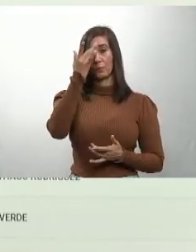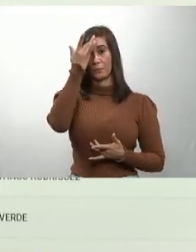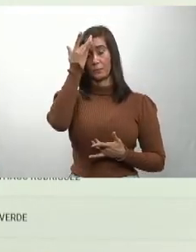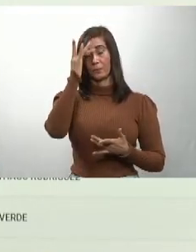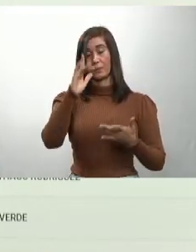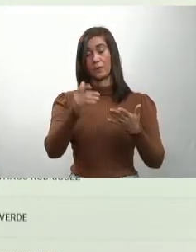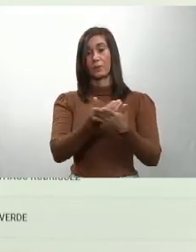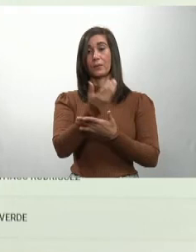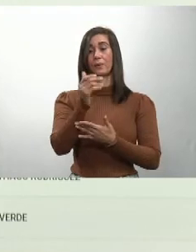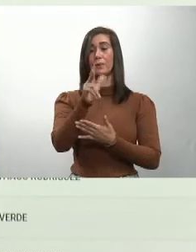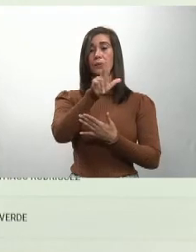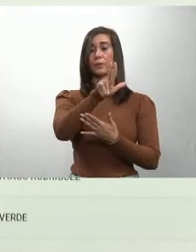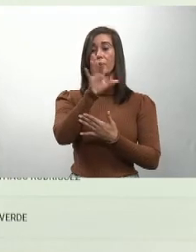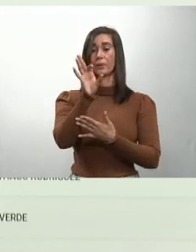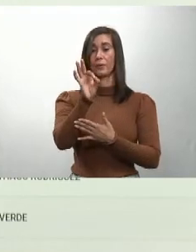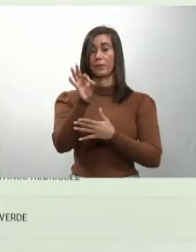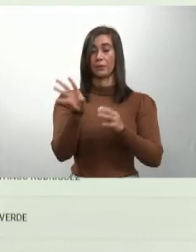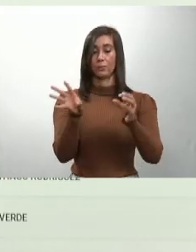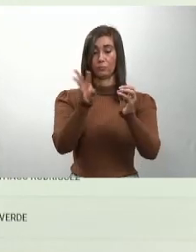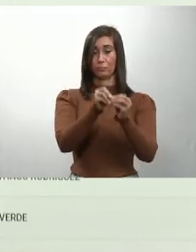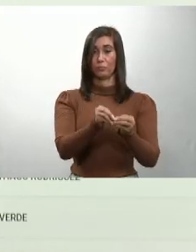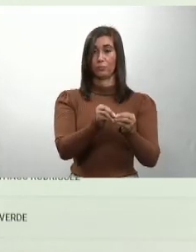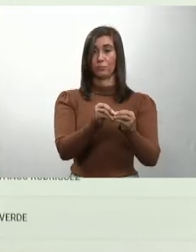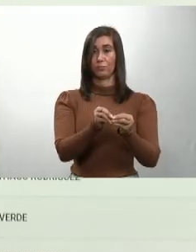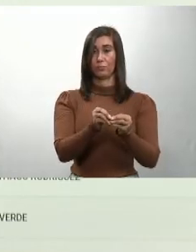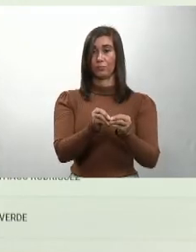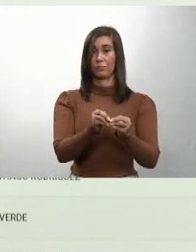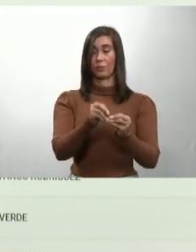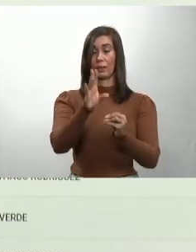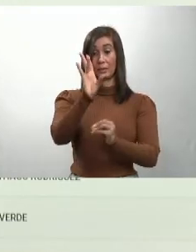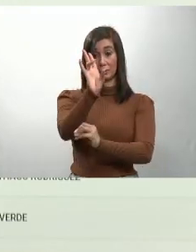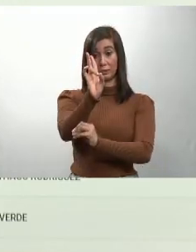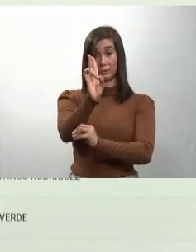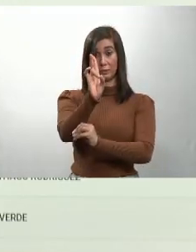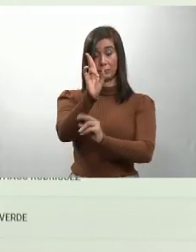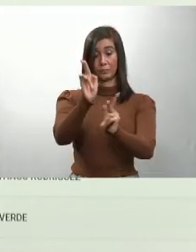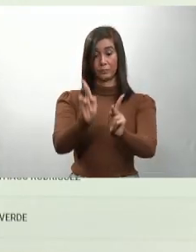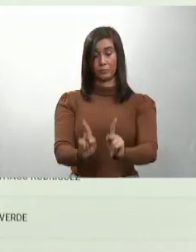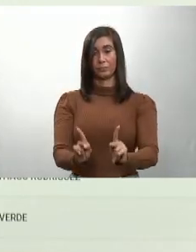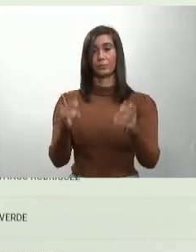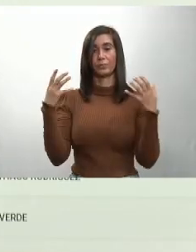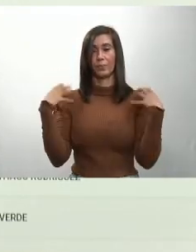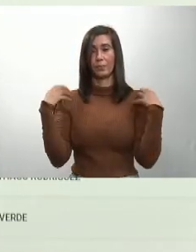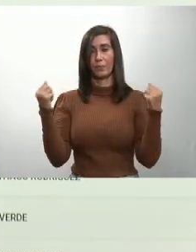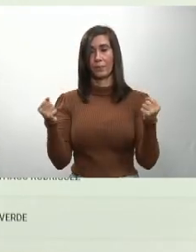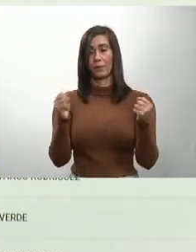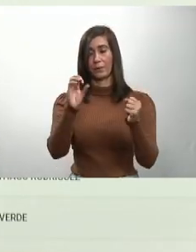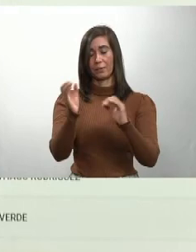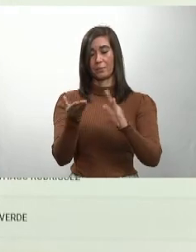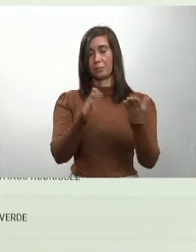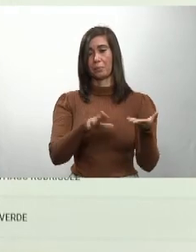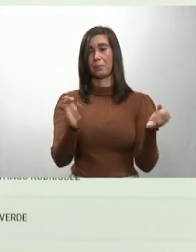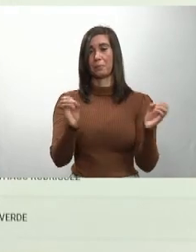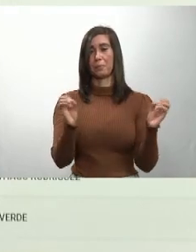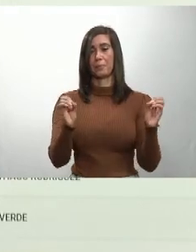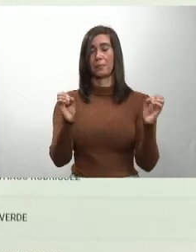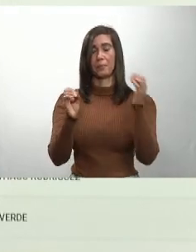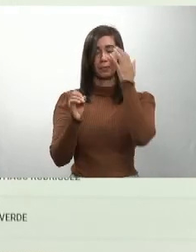nuevo, 39 acumulados, 7 recuperados, 0 fallecimientos.